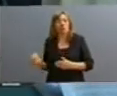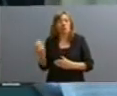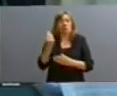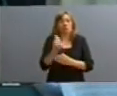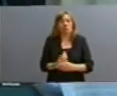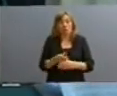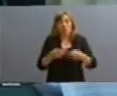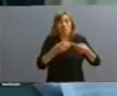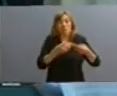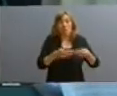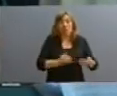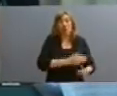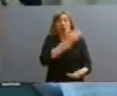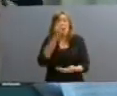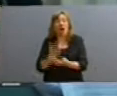terminó.